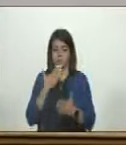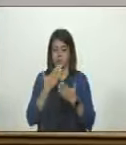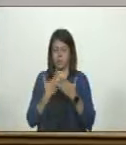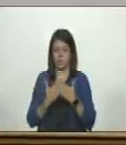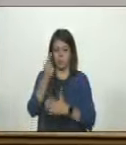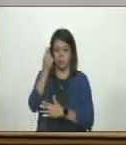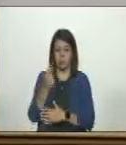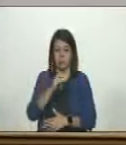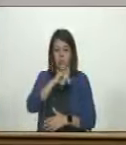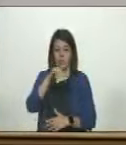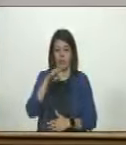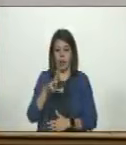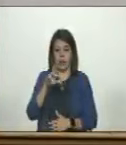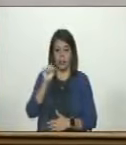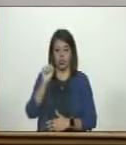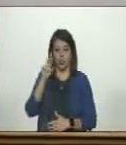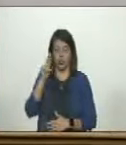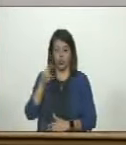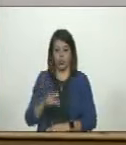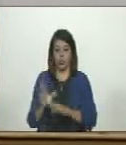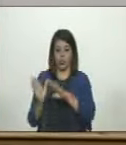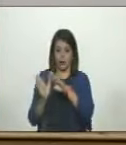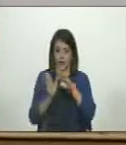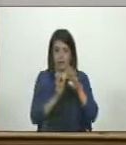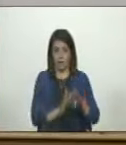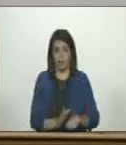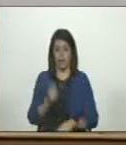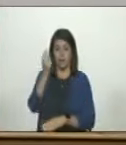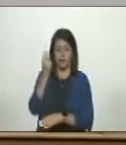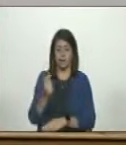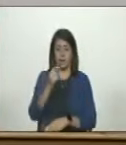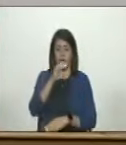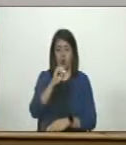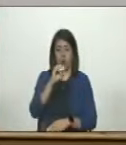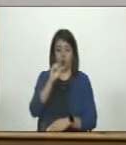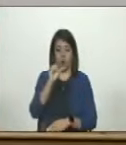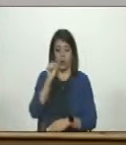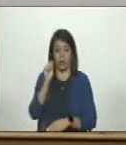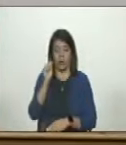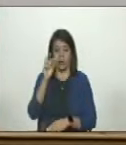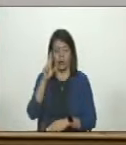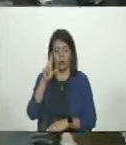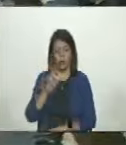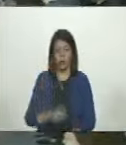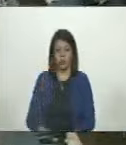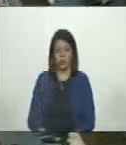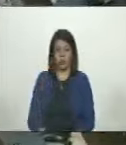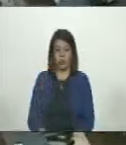Gracias, diputado Jesús Faría. Vamos a dejar en el derecho de palabra al diputado Oscar Ronderos.